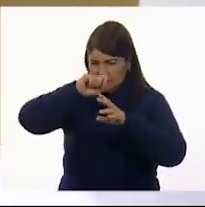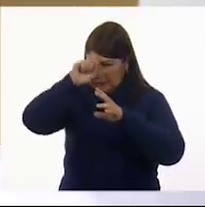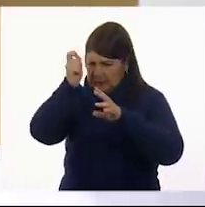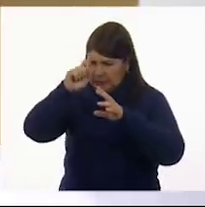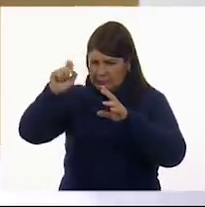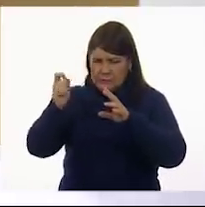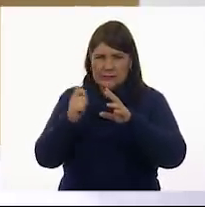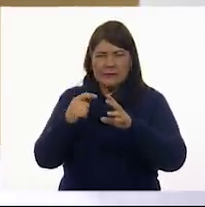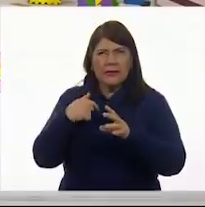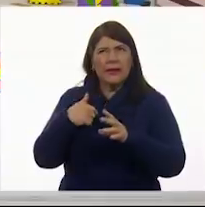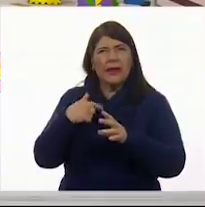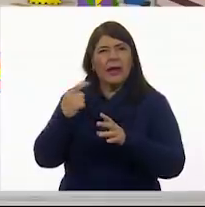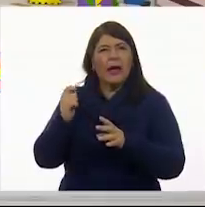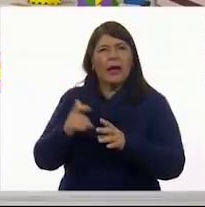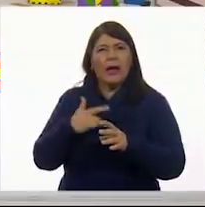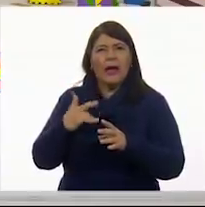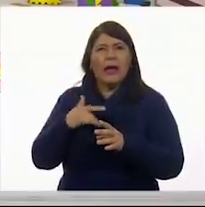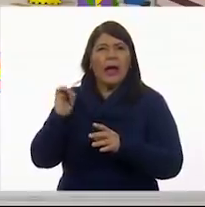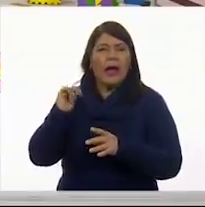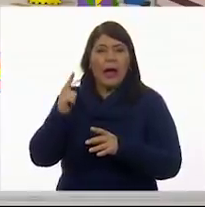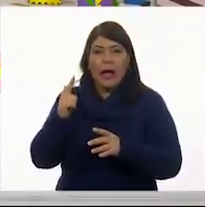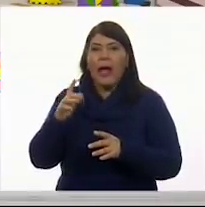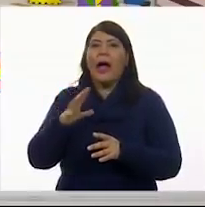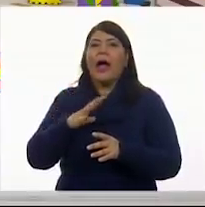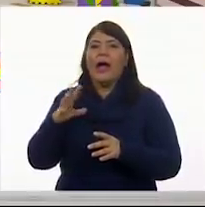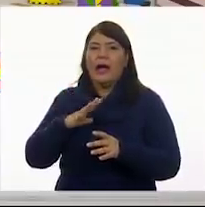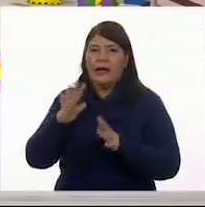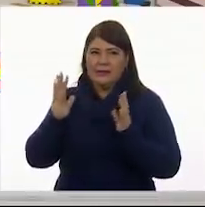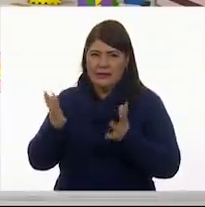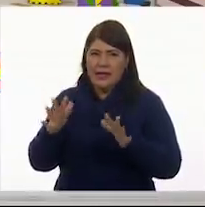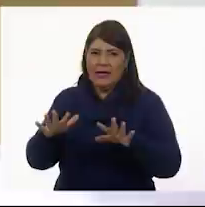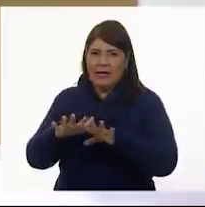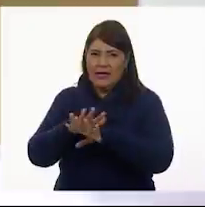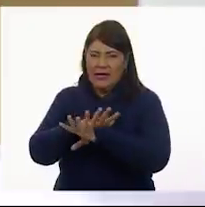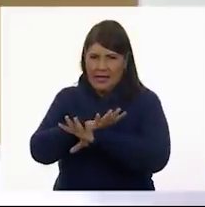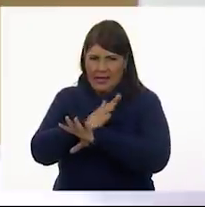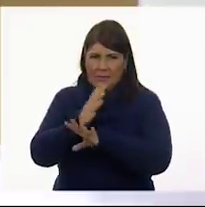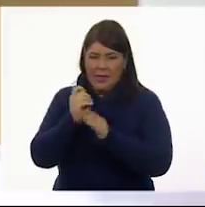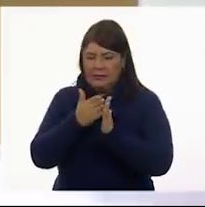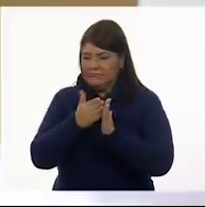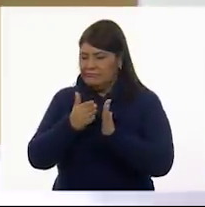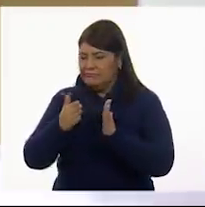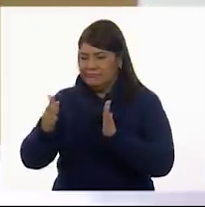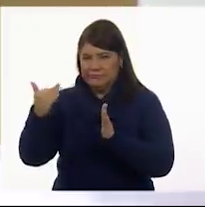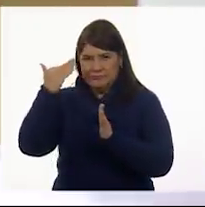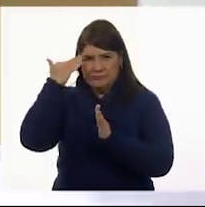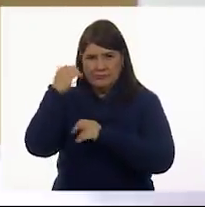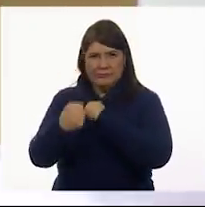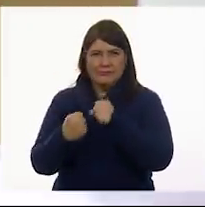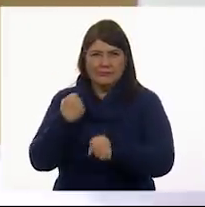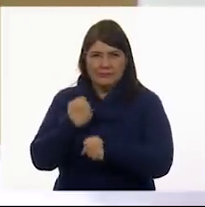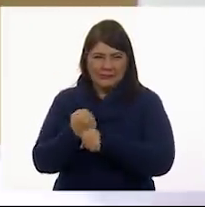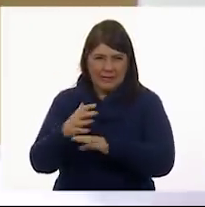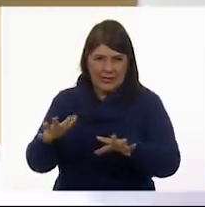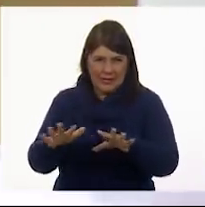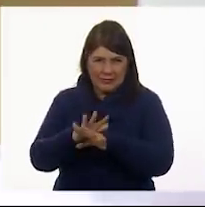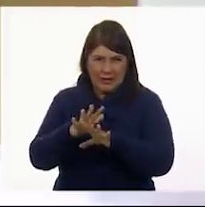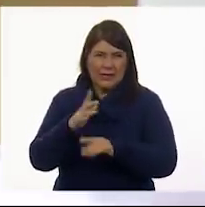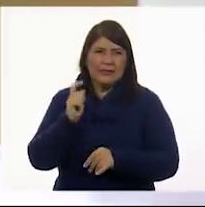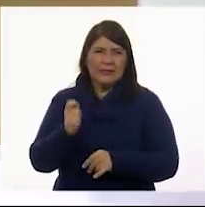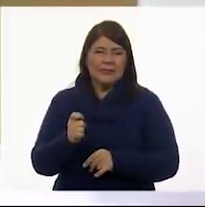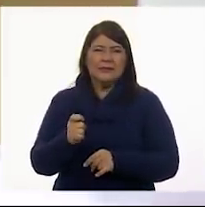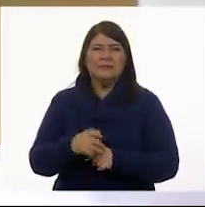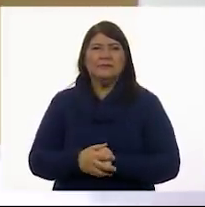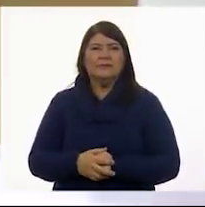que nos denota que ya cambió la estación del año. Ok. Y es